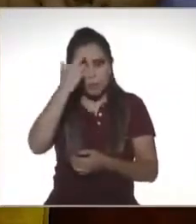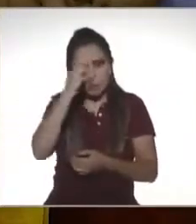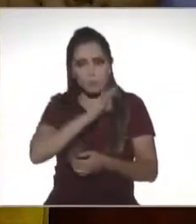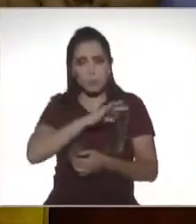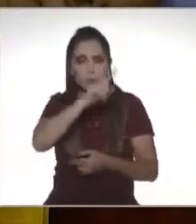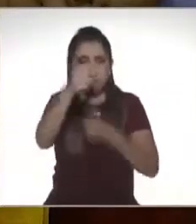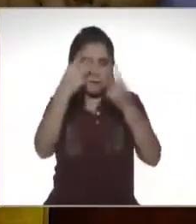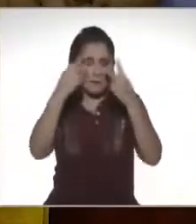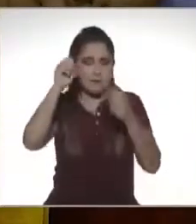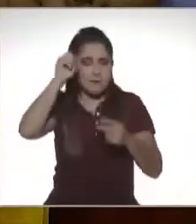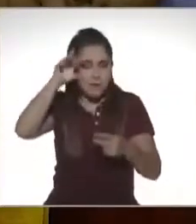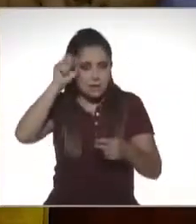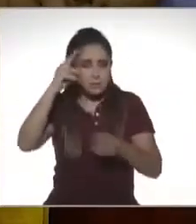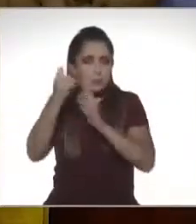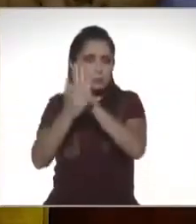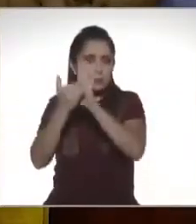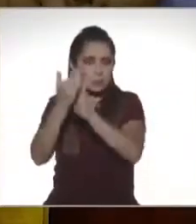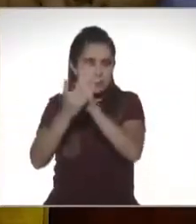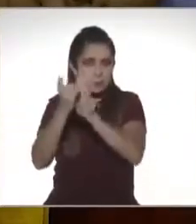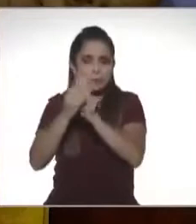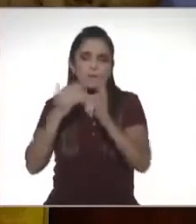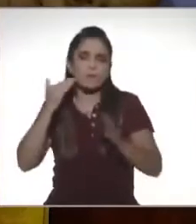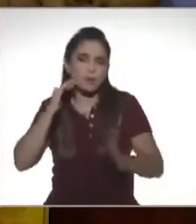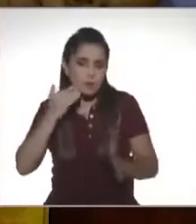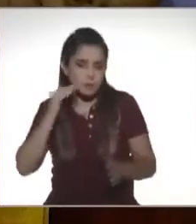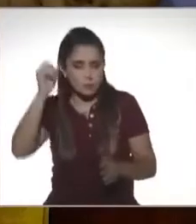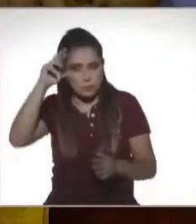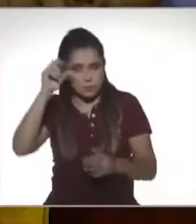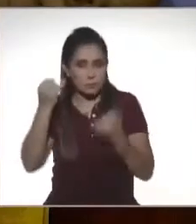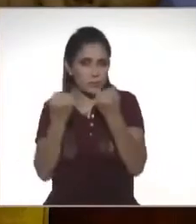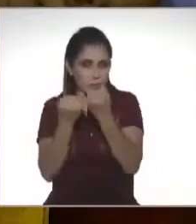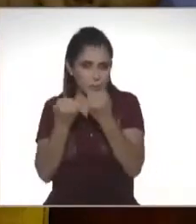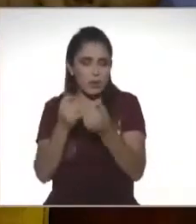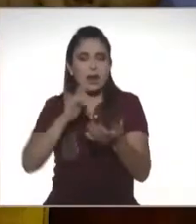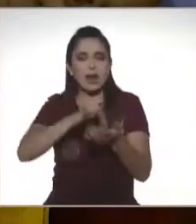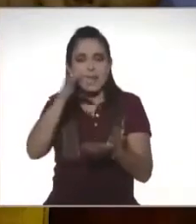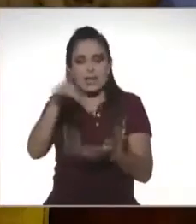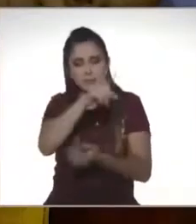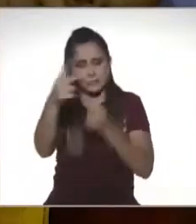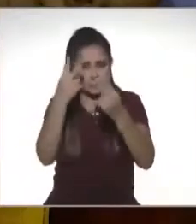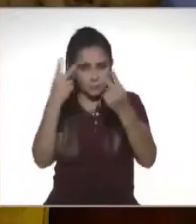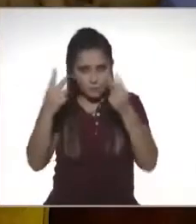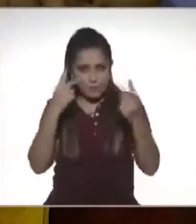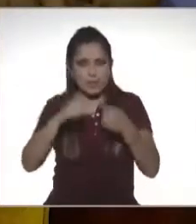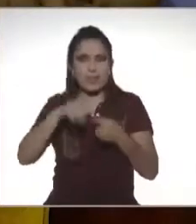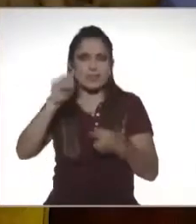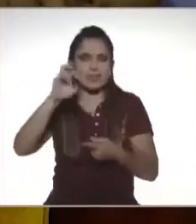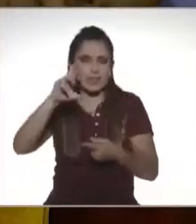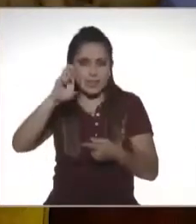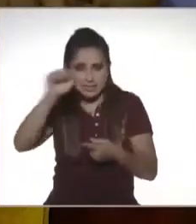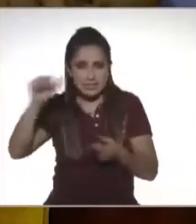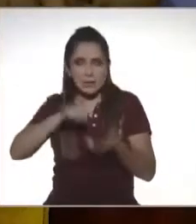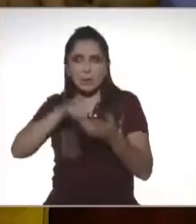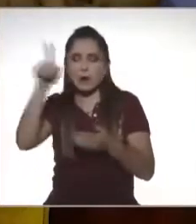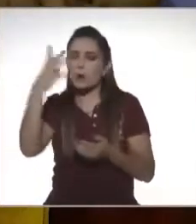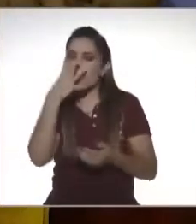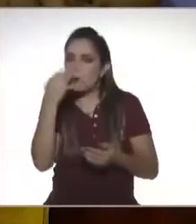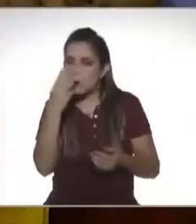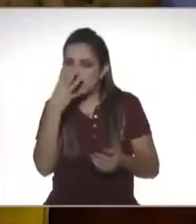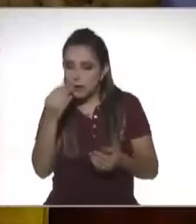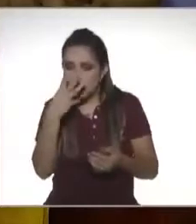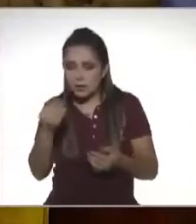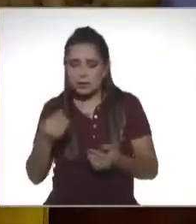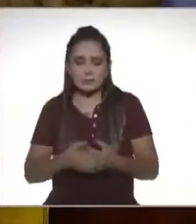Facebook, en YouTube. Angie Estrada, muchas gracias por conectarse el día de hoy con nosotros. Teresa Trinidad desde Coyoacán nos dice.